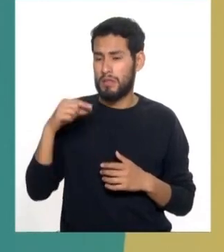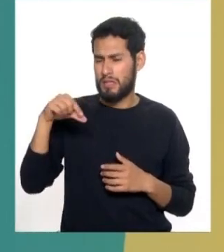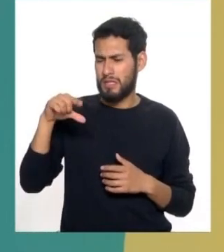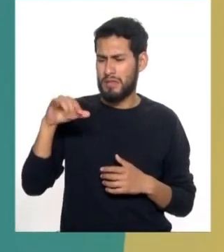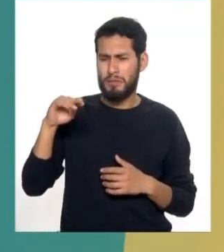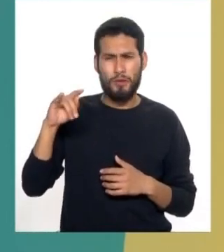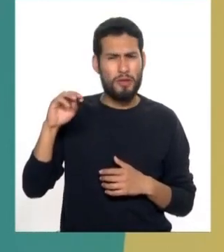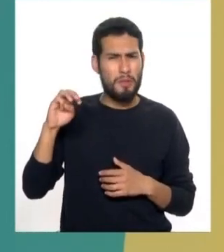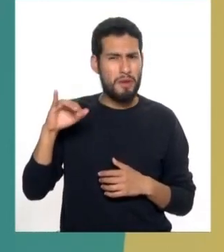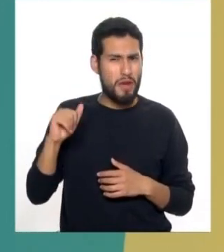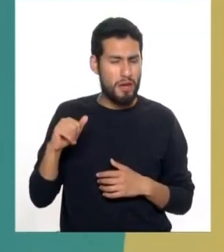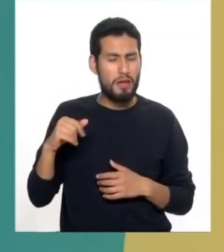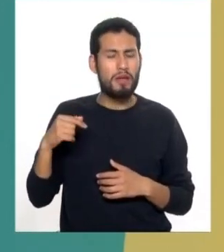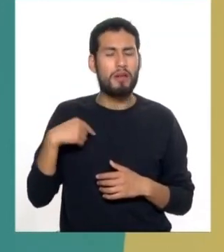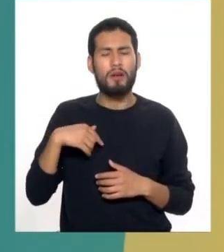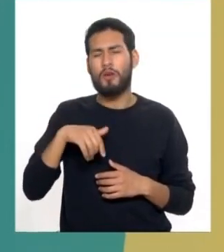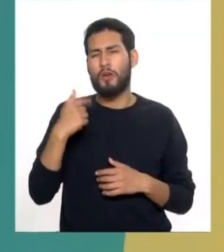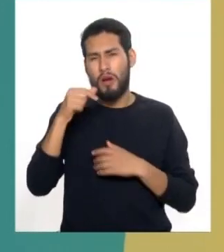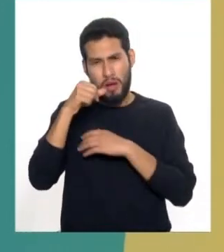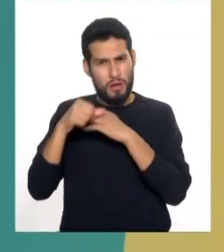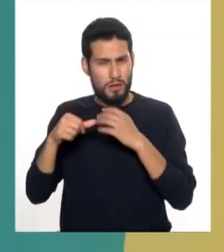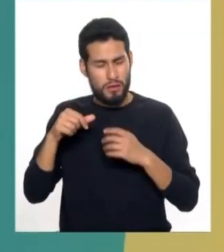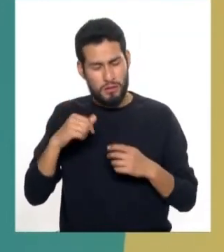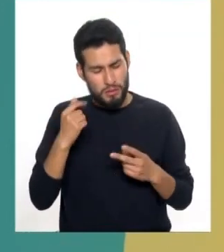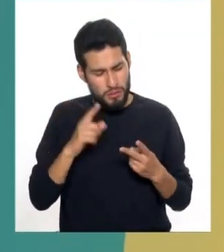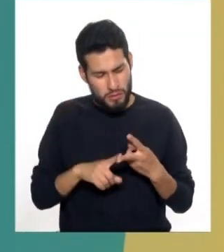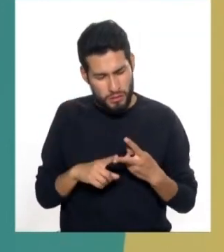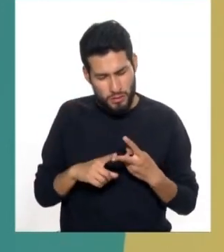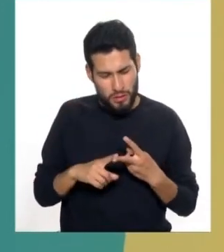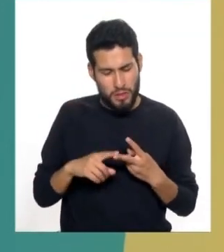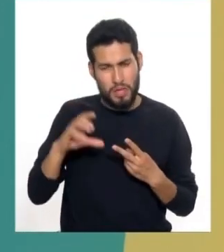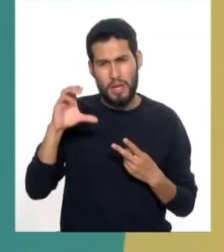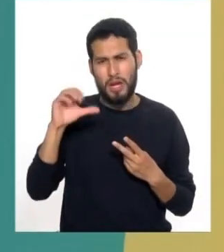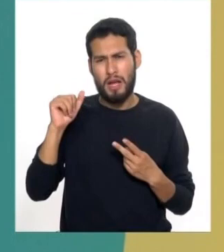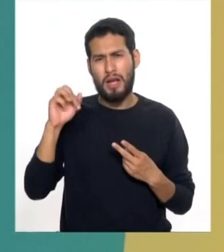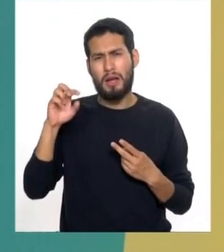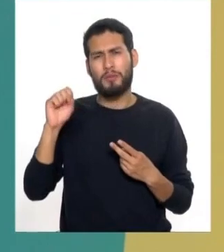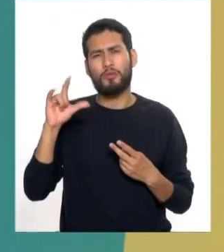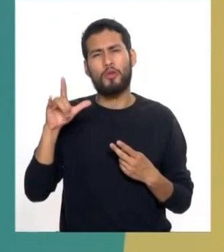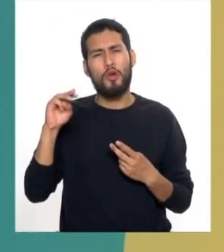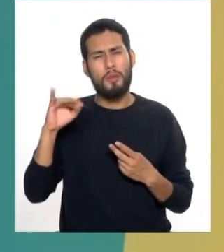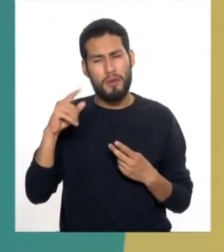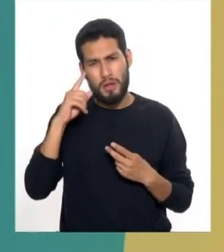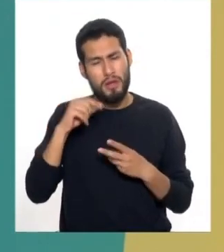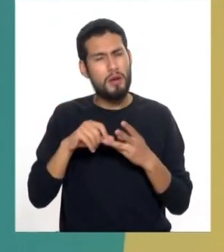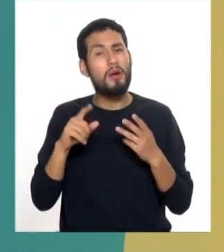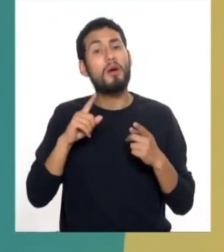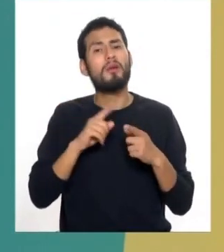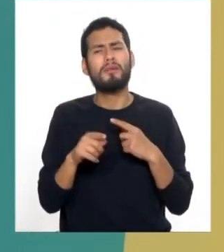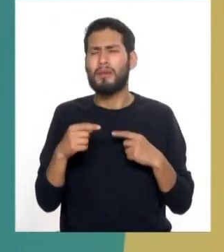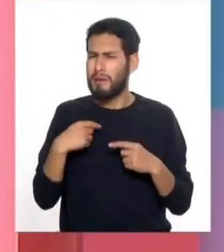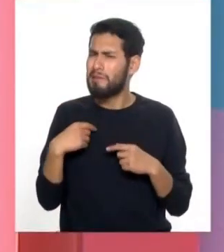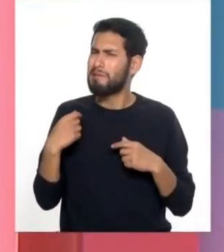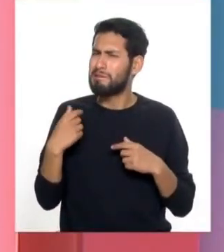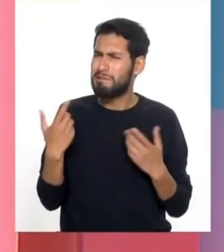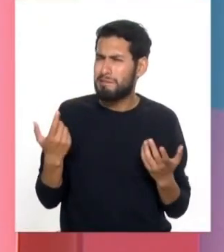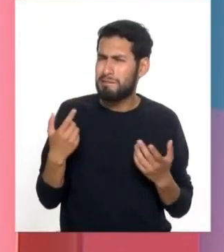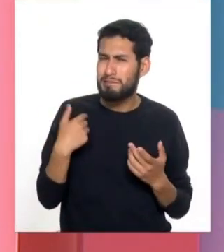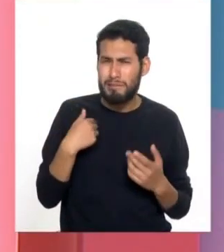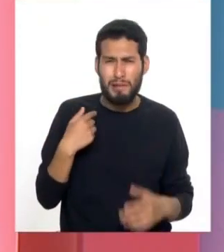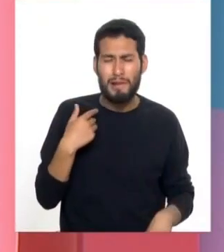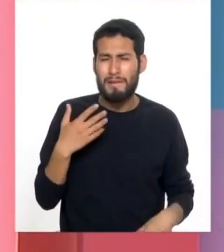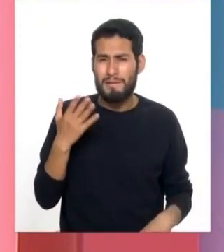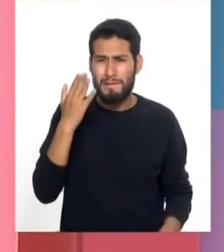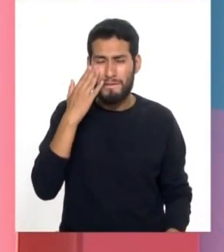y también me hicieron una capsulotomía, pero aún así sigo teniendo dificultades con el ojo